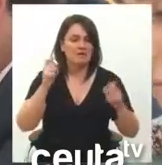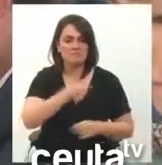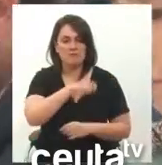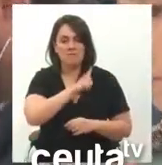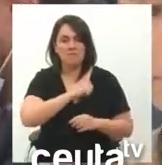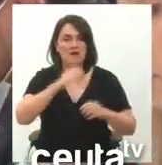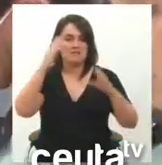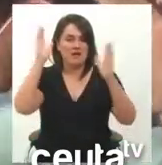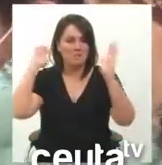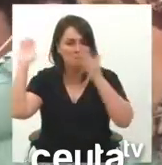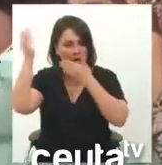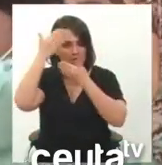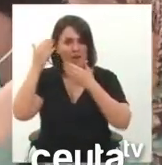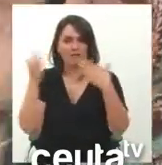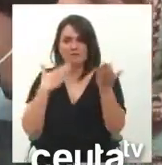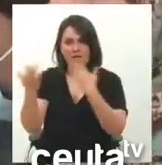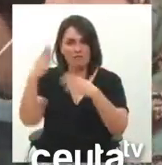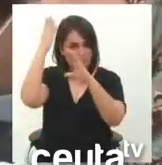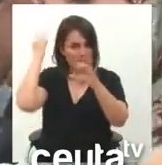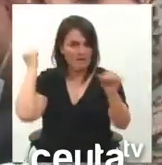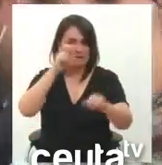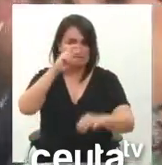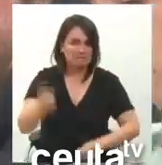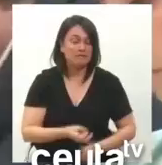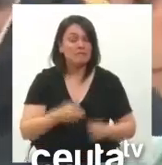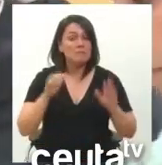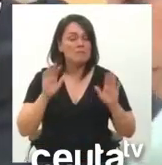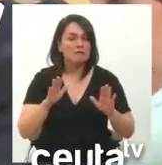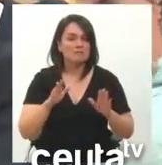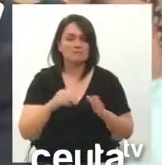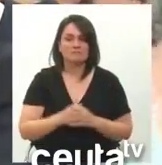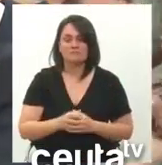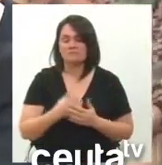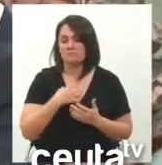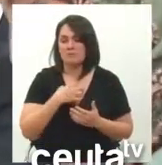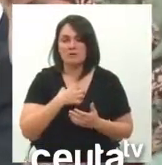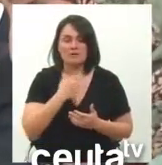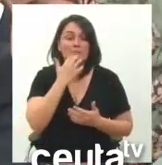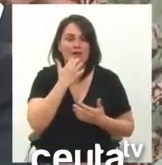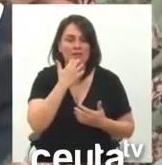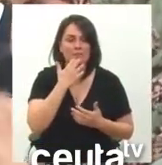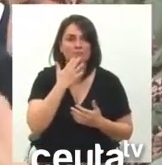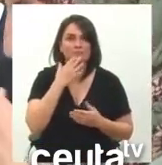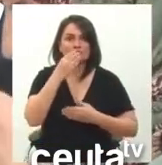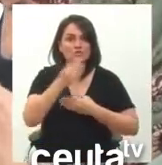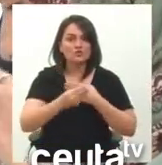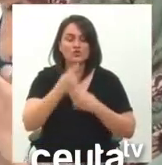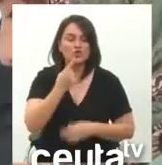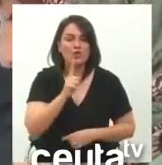pero, fíjense, ustedes no tienen ni una sola palabra, ni una sola palabra de pésame, por ejemplo, para las víctimas, para las decenas de personas